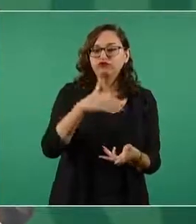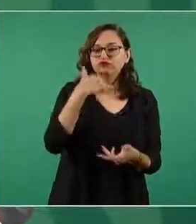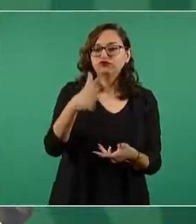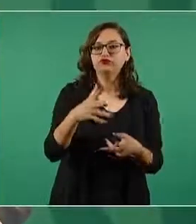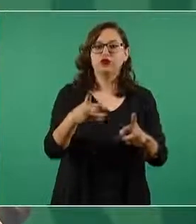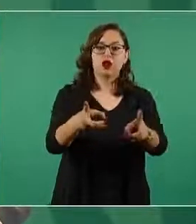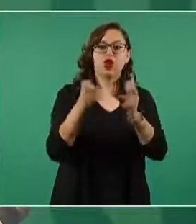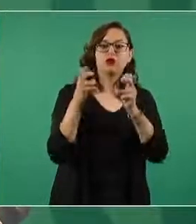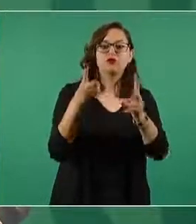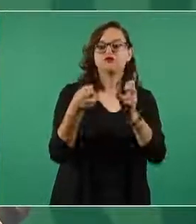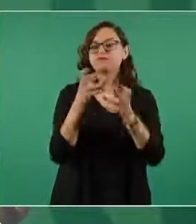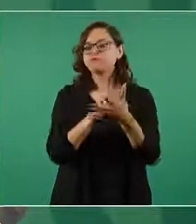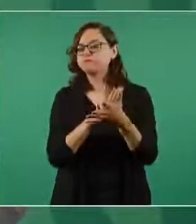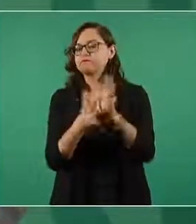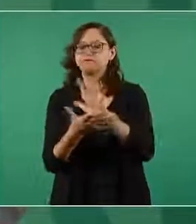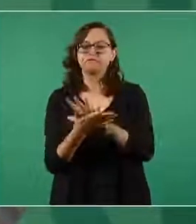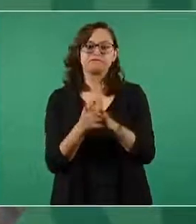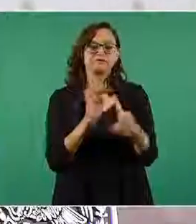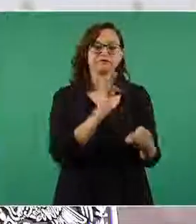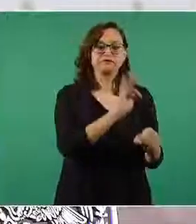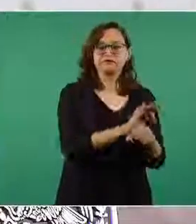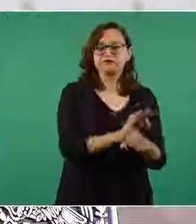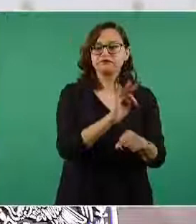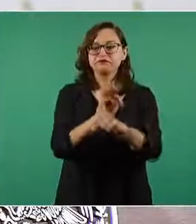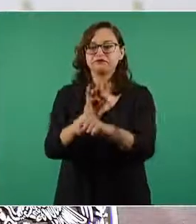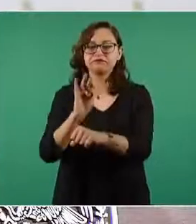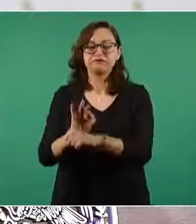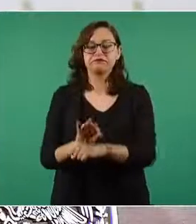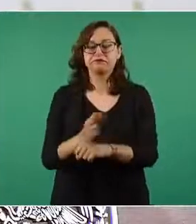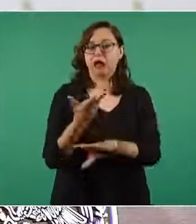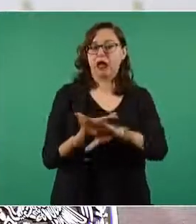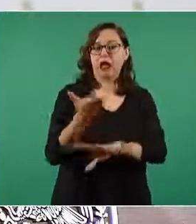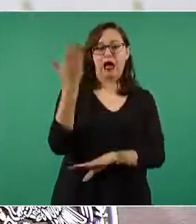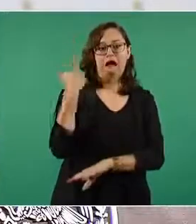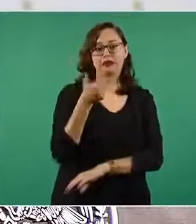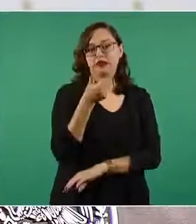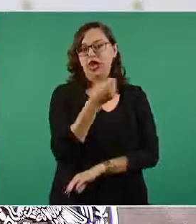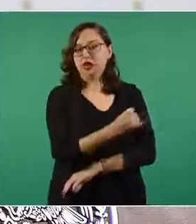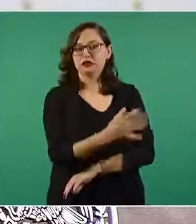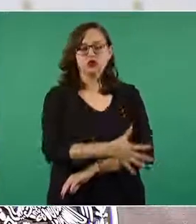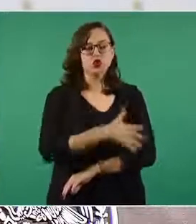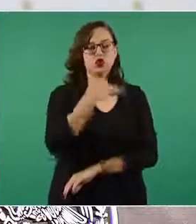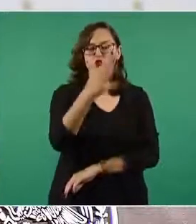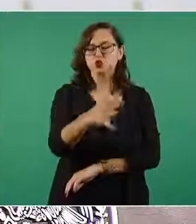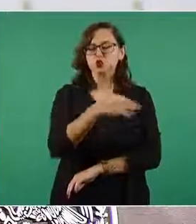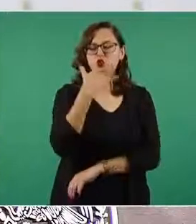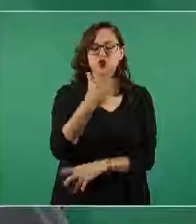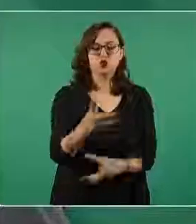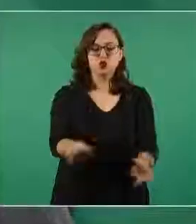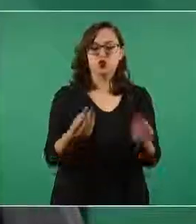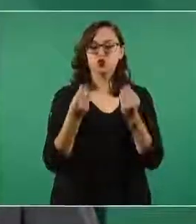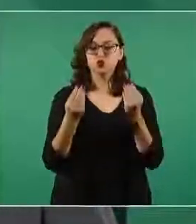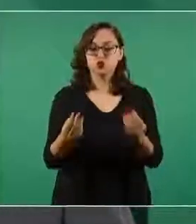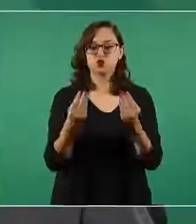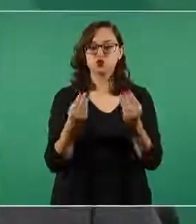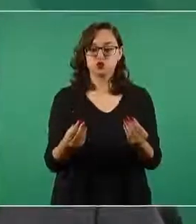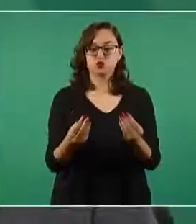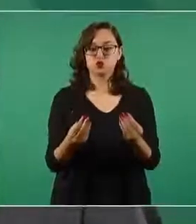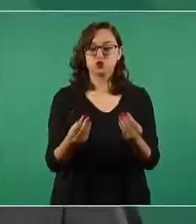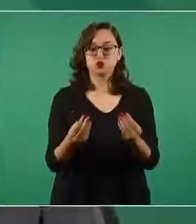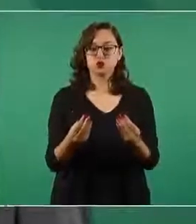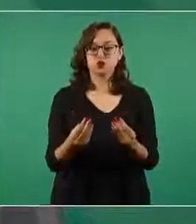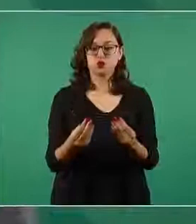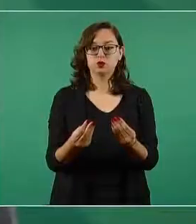porque lo que imperaba era la corrupción. Y para poder